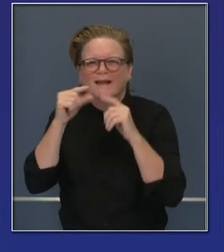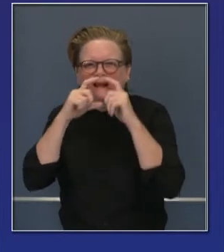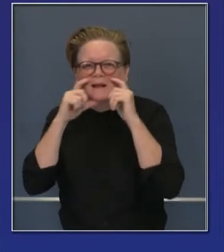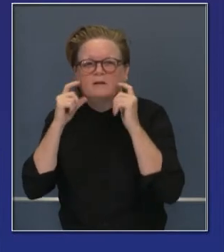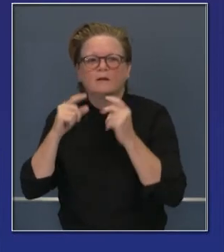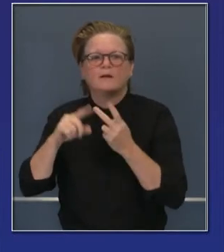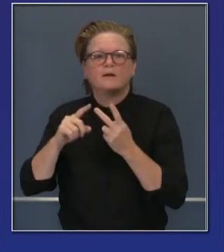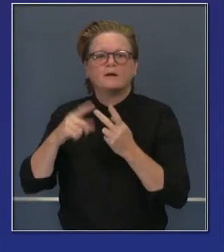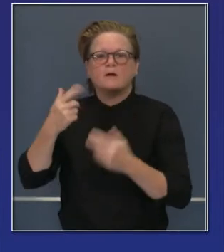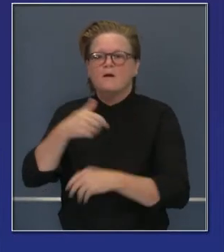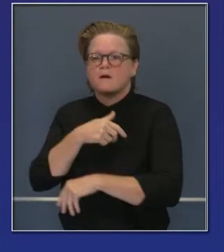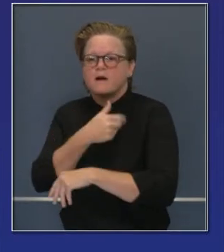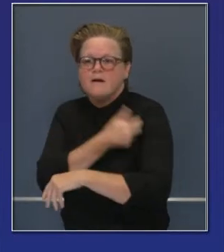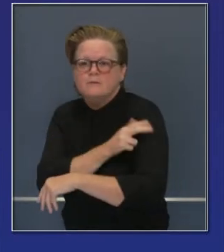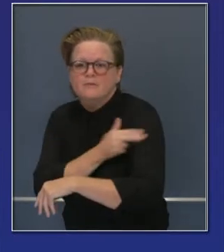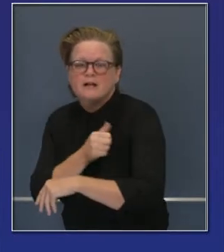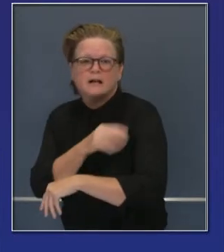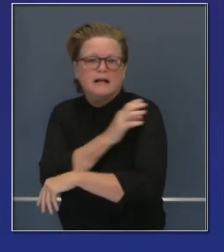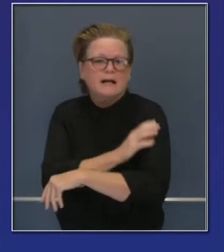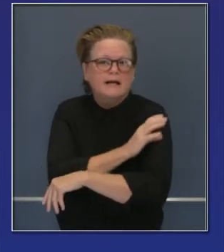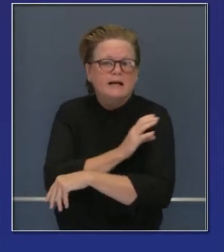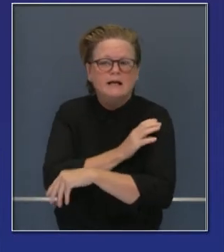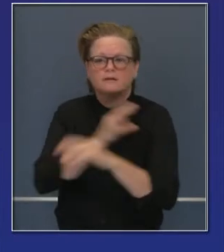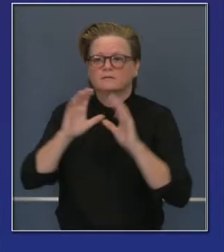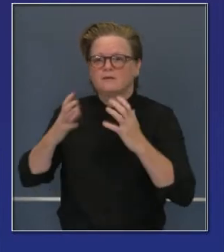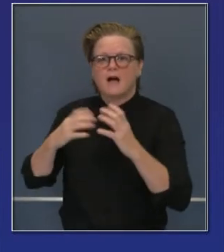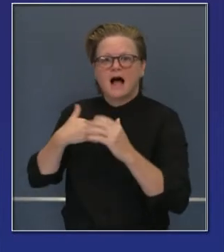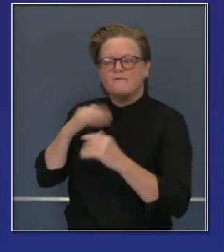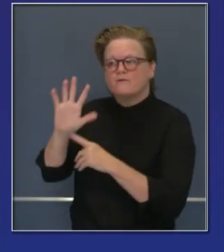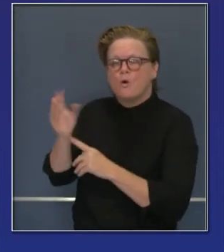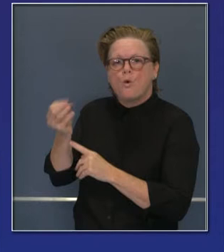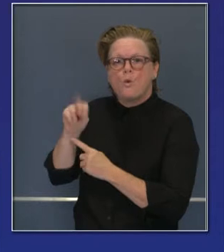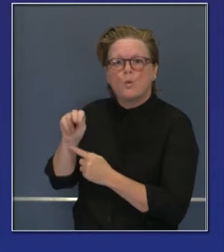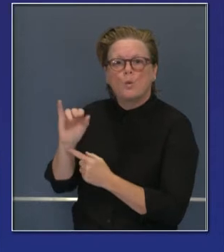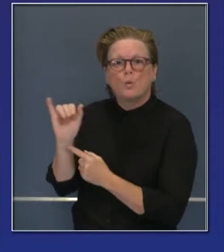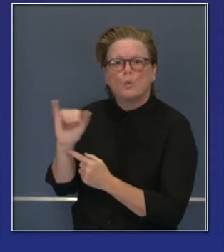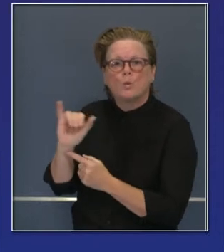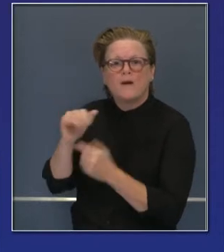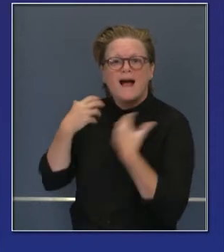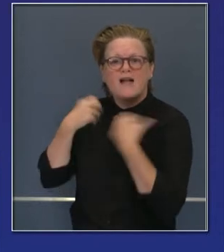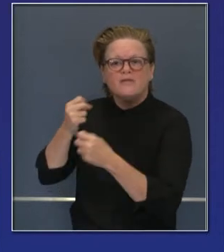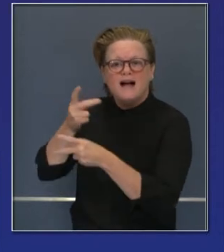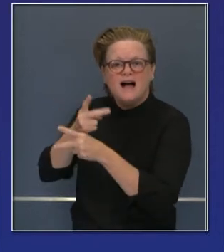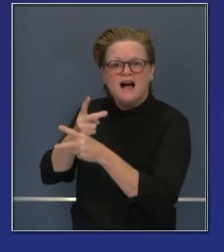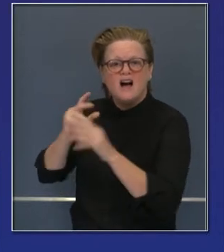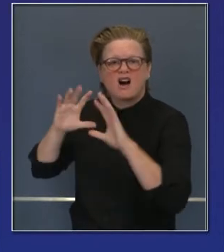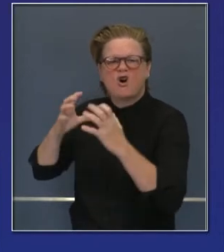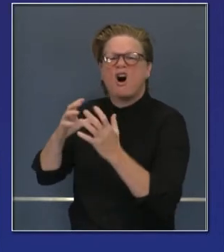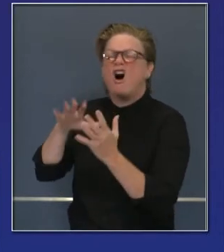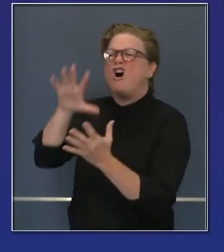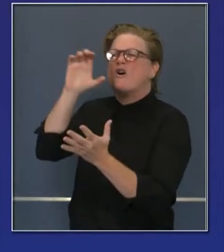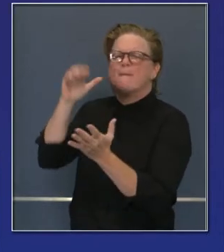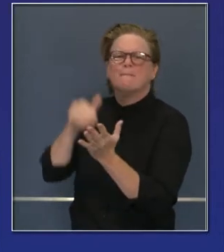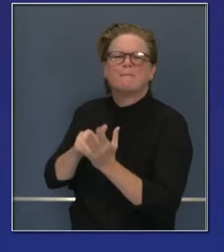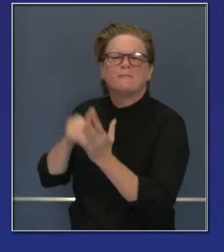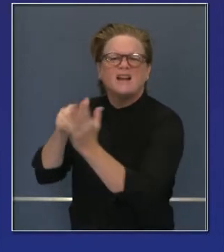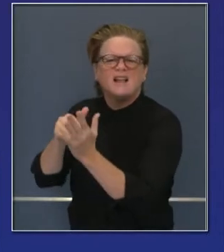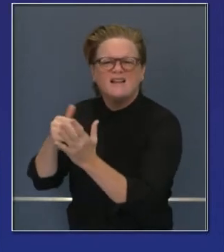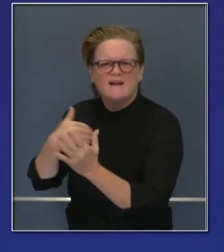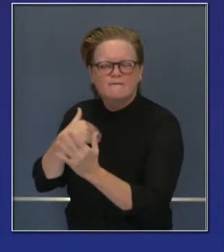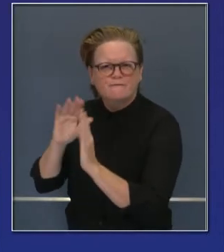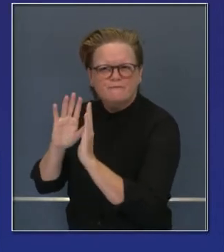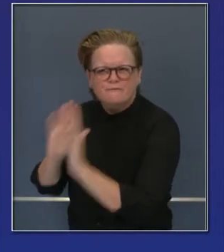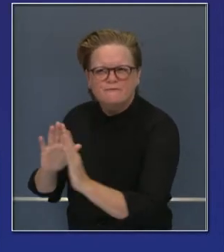y aparte del sistema para entregar servicios, hospitales y clínicas tienen decenas, cientos de miles de unidades de